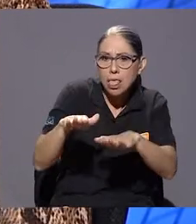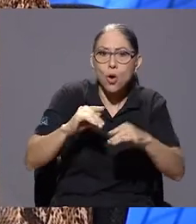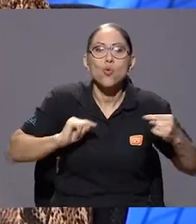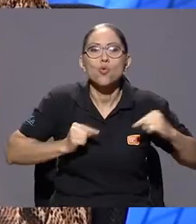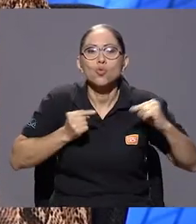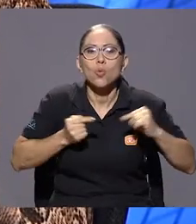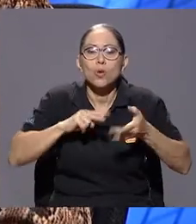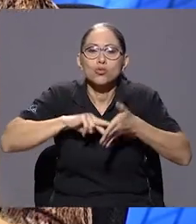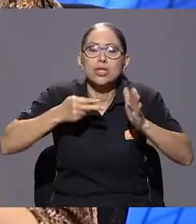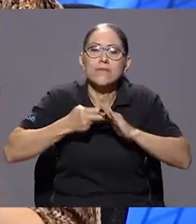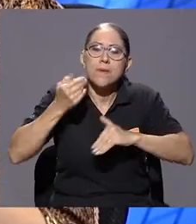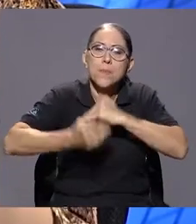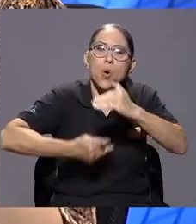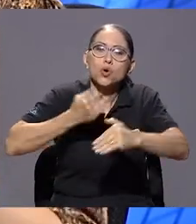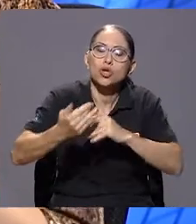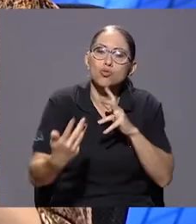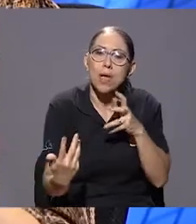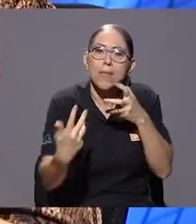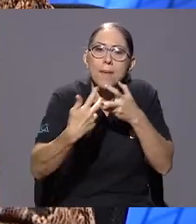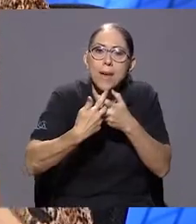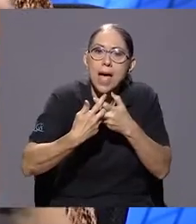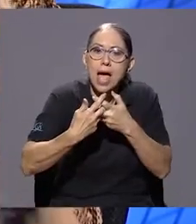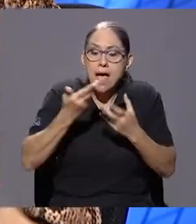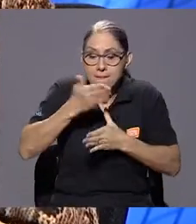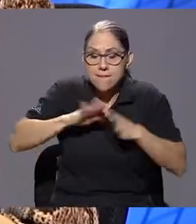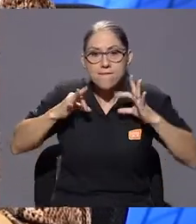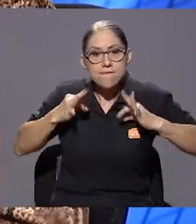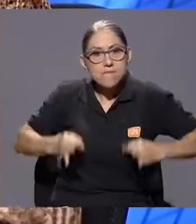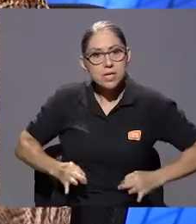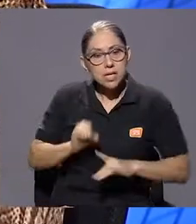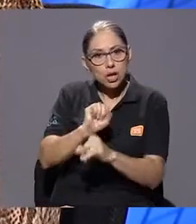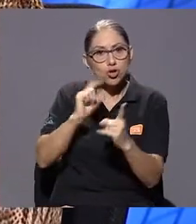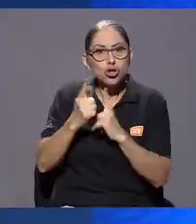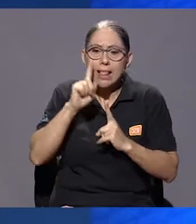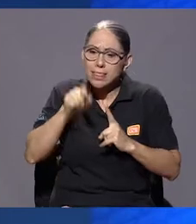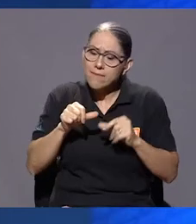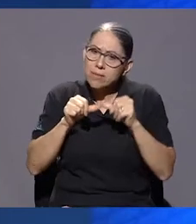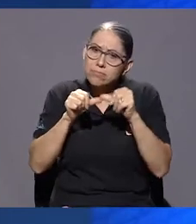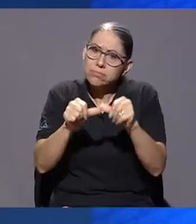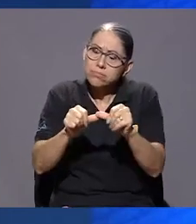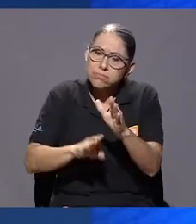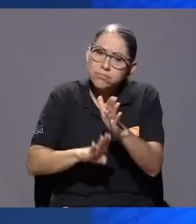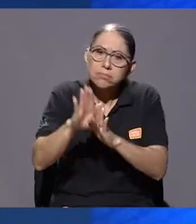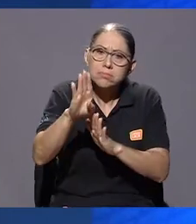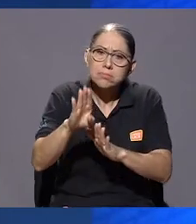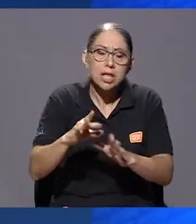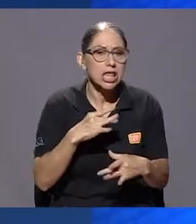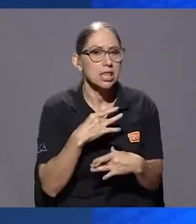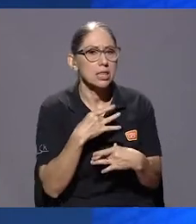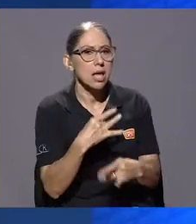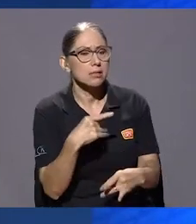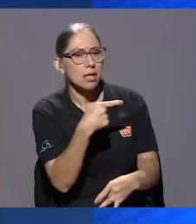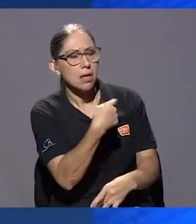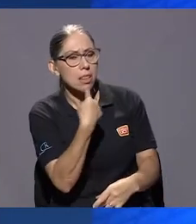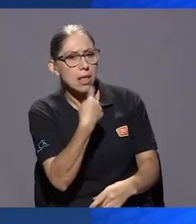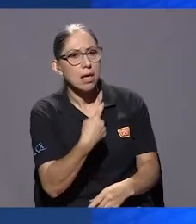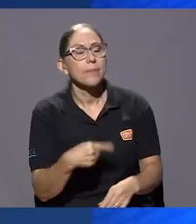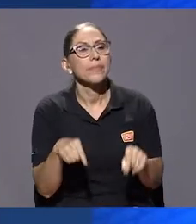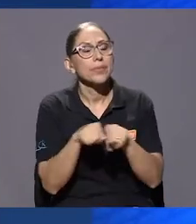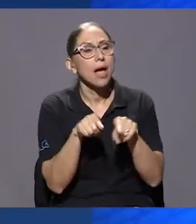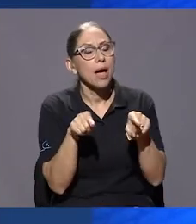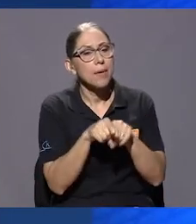adaptación. Por eso les decía, es esta parte física, social, que todo tiene que seguir caminando. Interesante eso que decís porque también